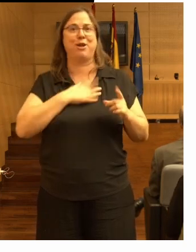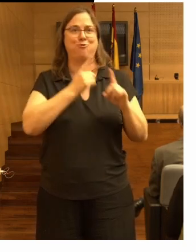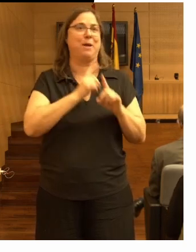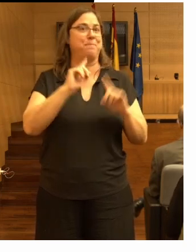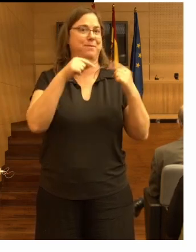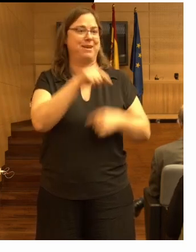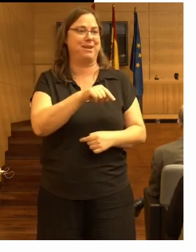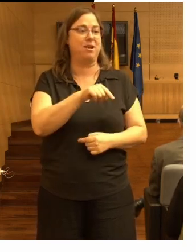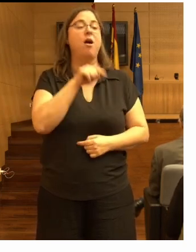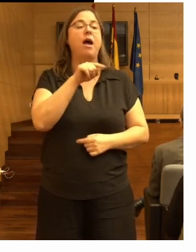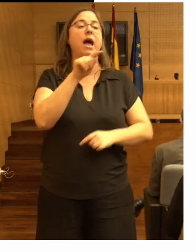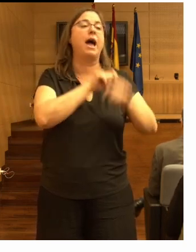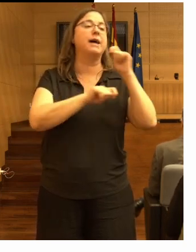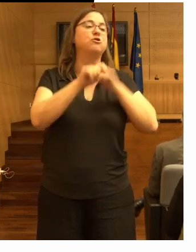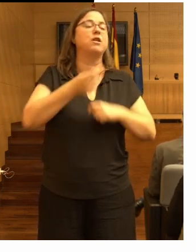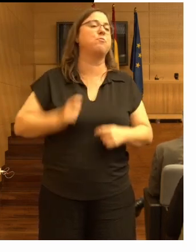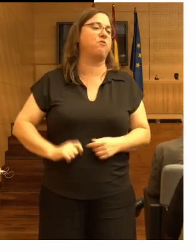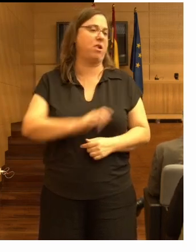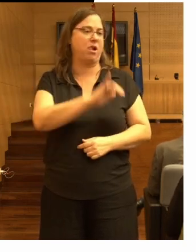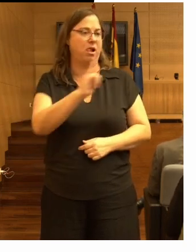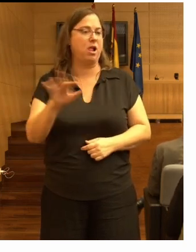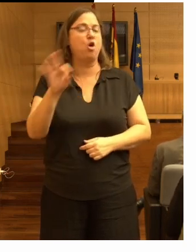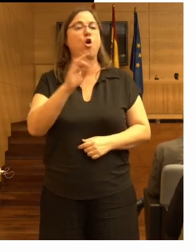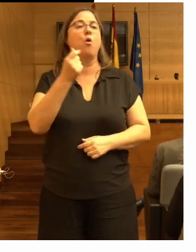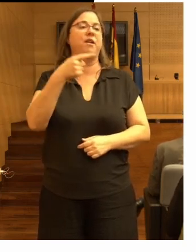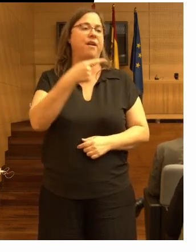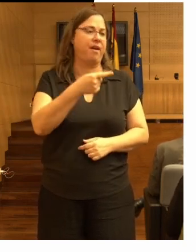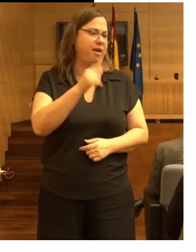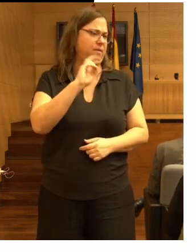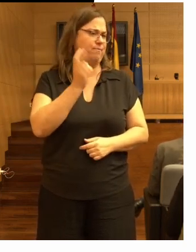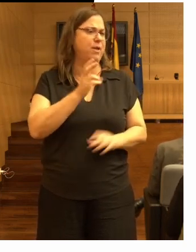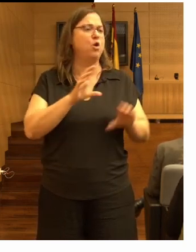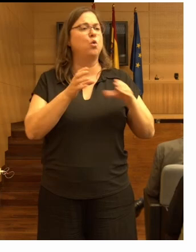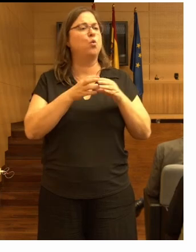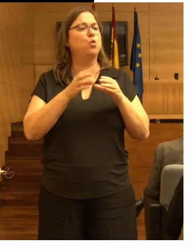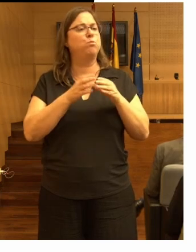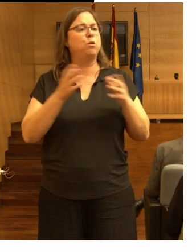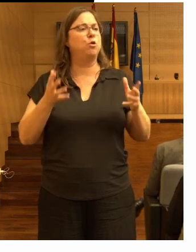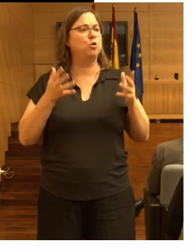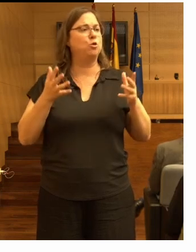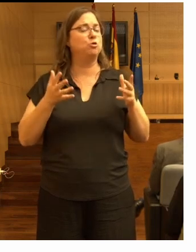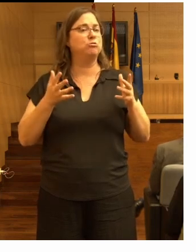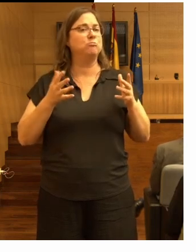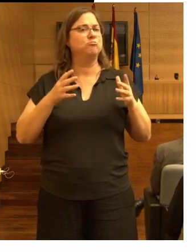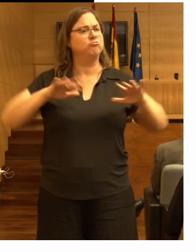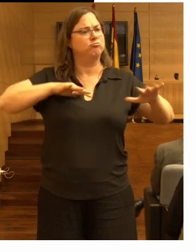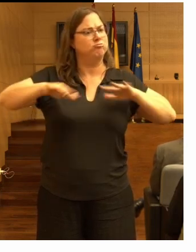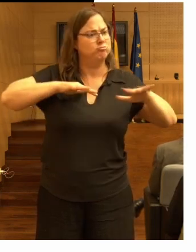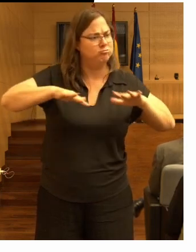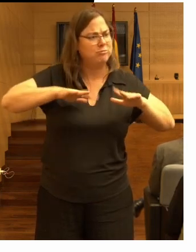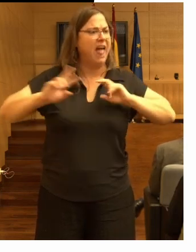hay asociaciones profesionales ONGs grupos de activistas